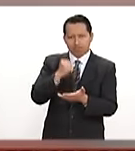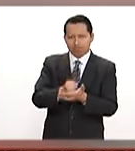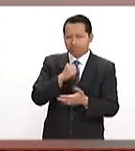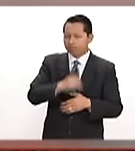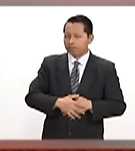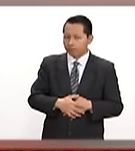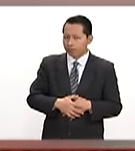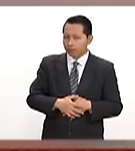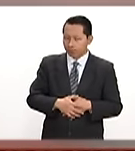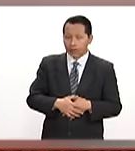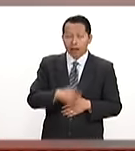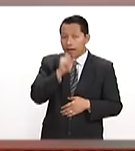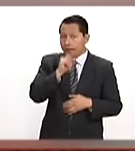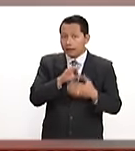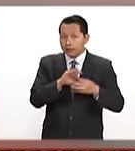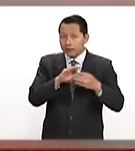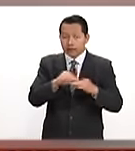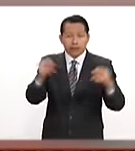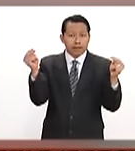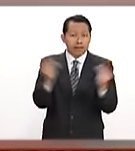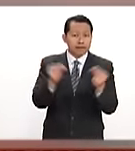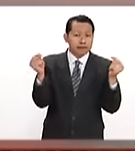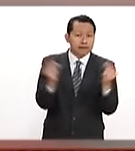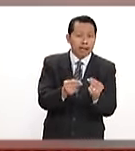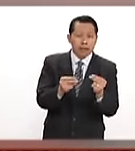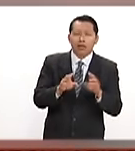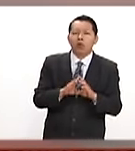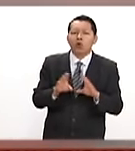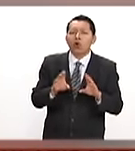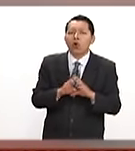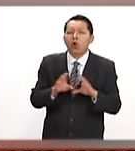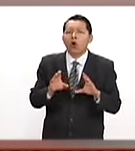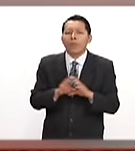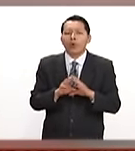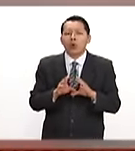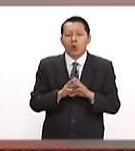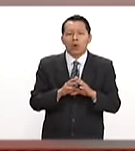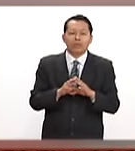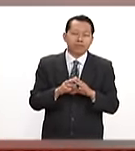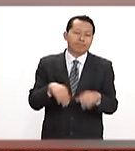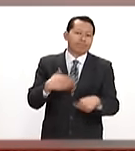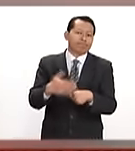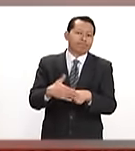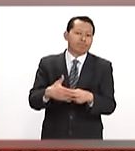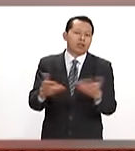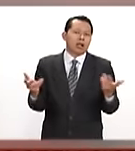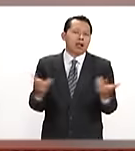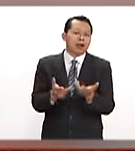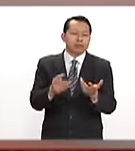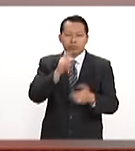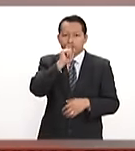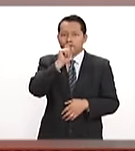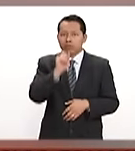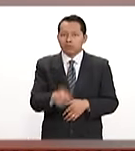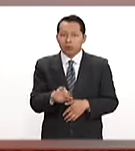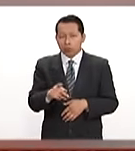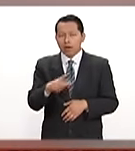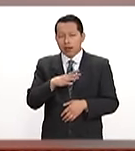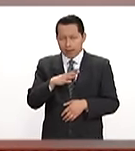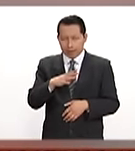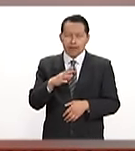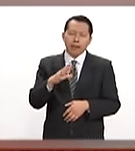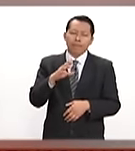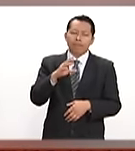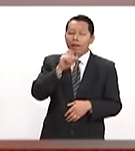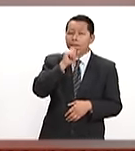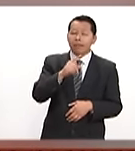Les comentaba la necesidad de, pues, lo más pronto posible, en el respeto al Congreso